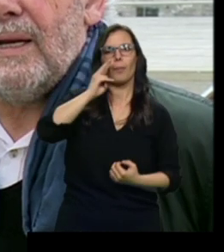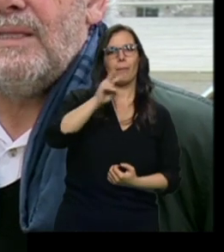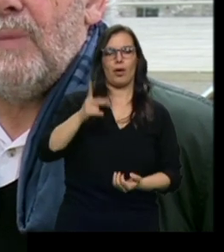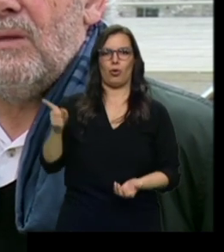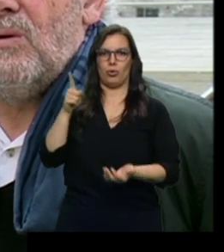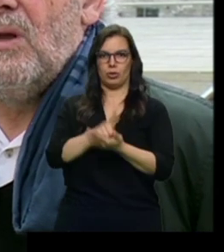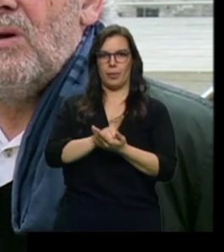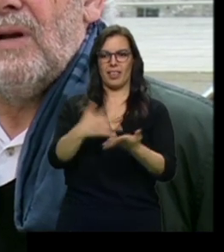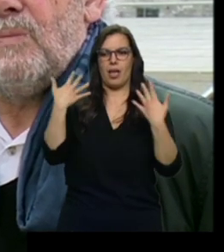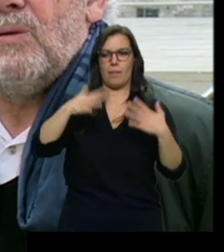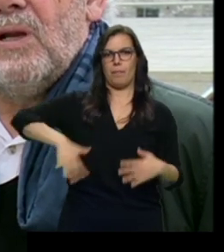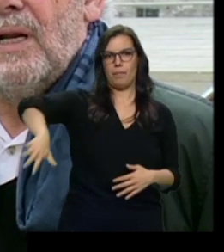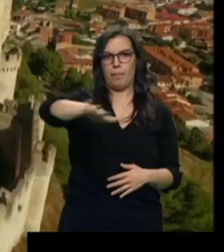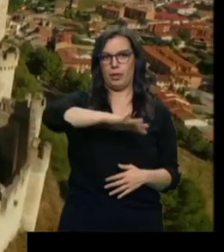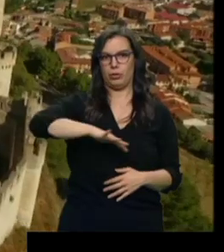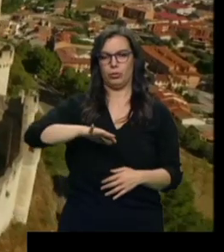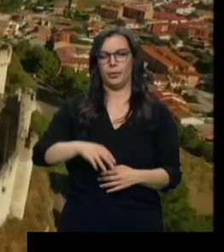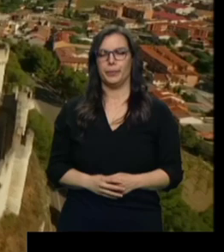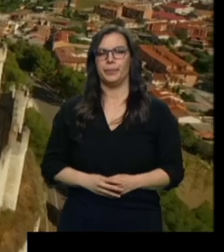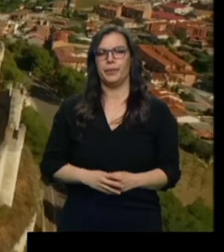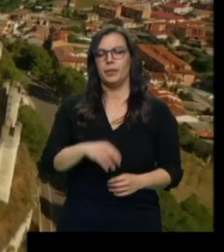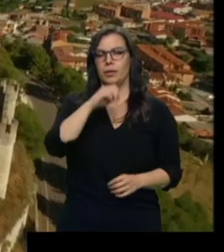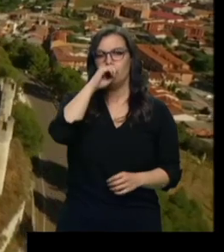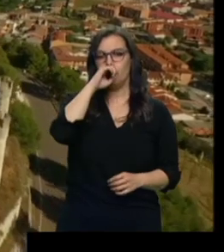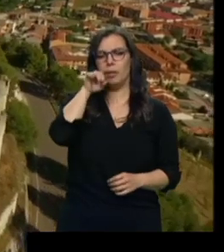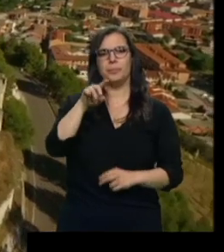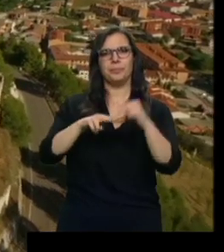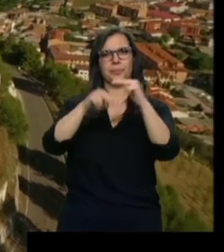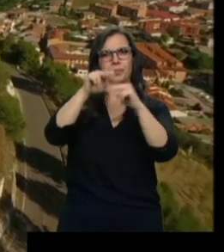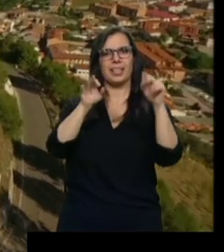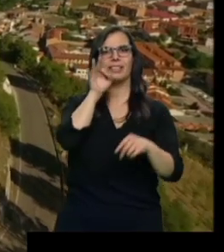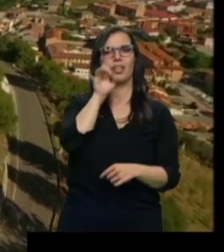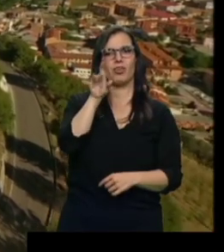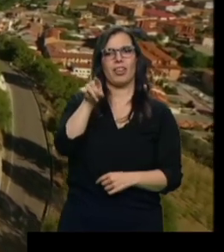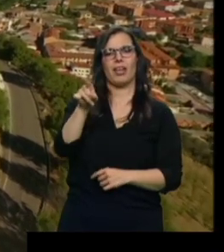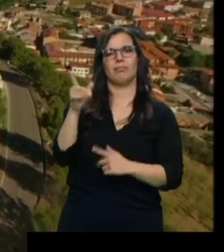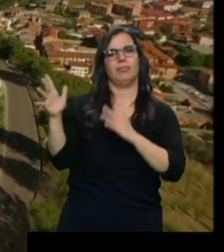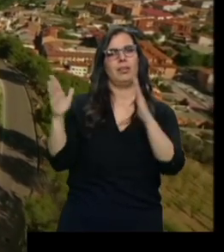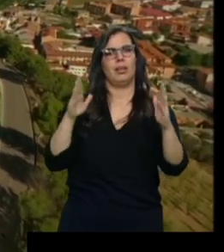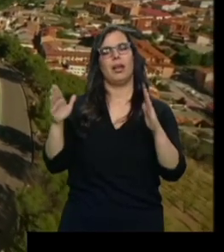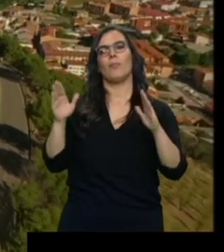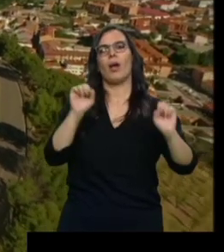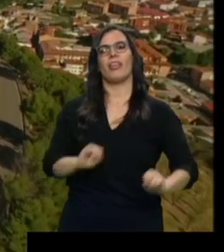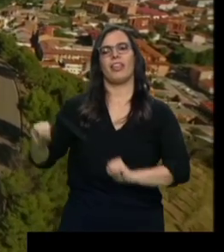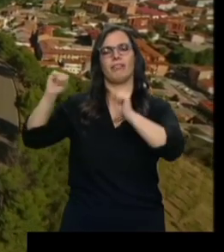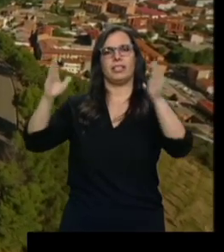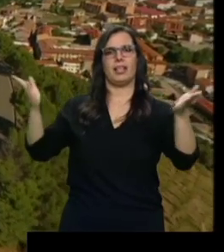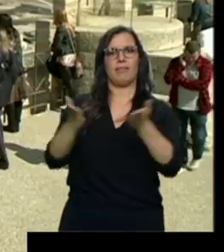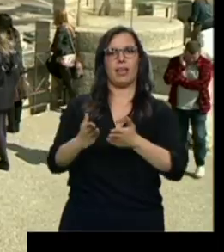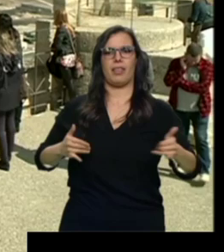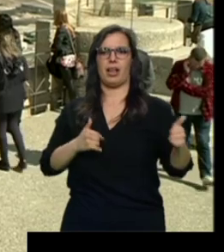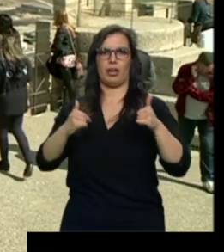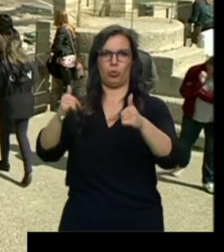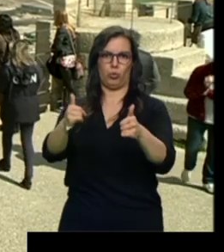recuperar este patio con el aspecto original. El castillo del siglo XV fue uno de los bastiones de la defensa del Valle del Duero en la Reconquista.